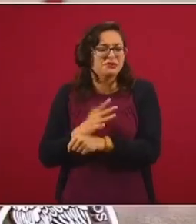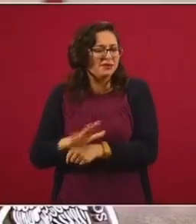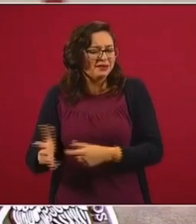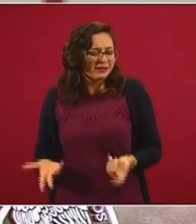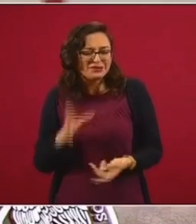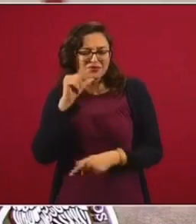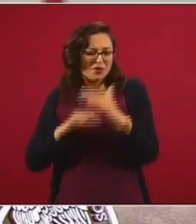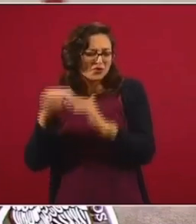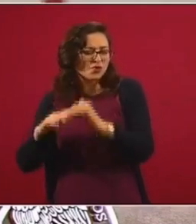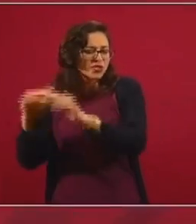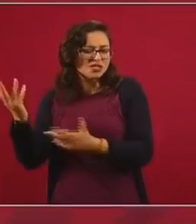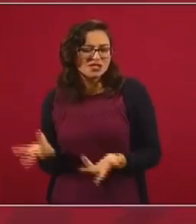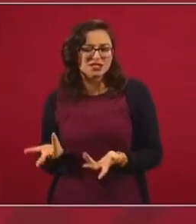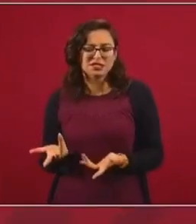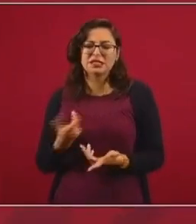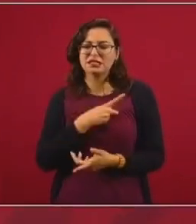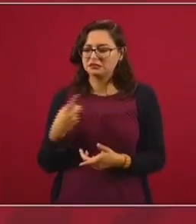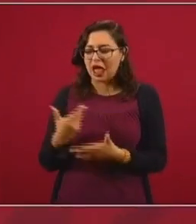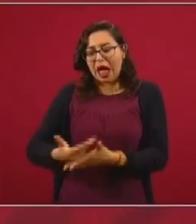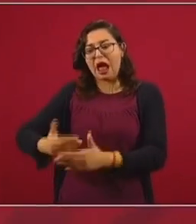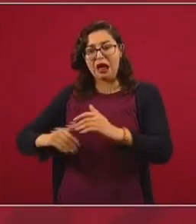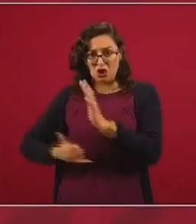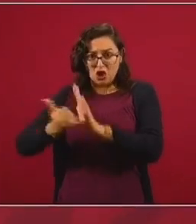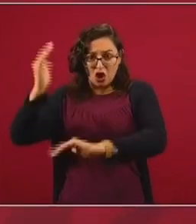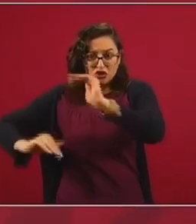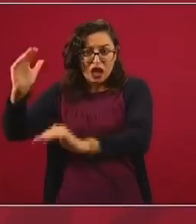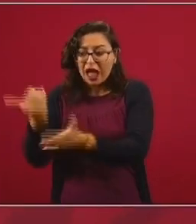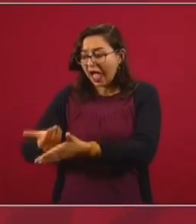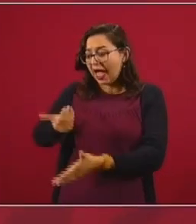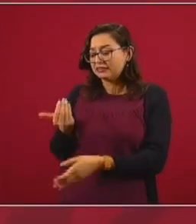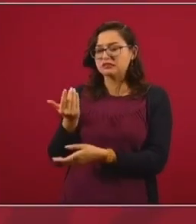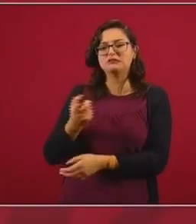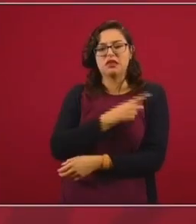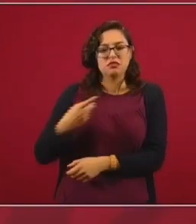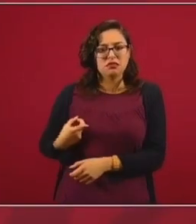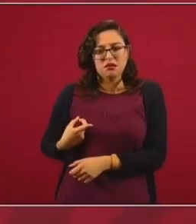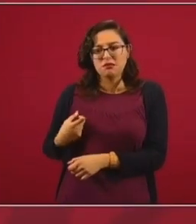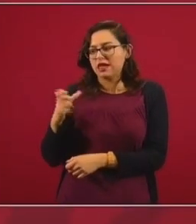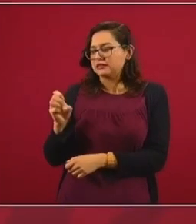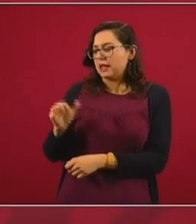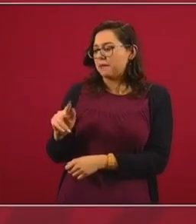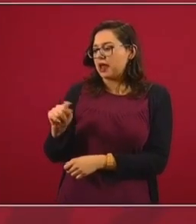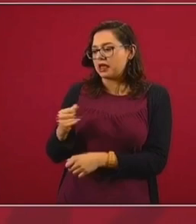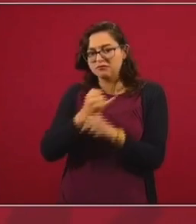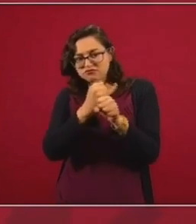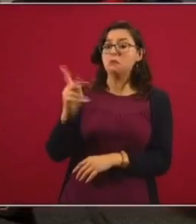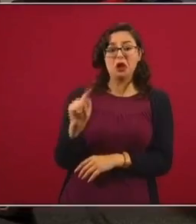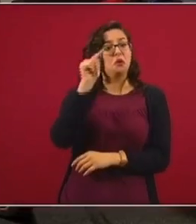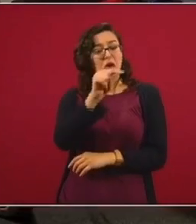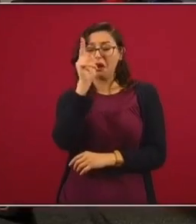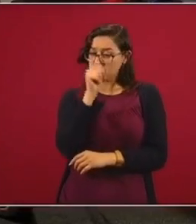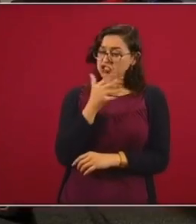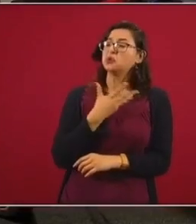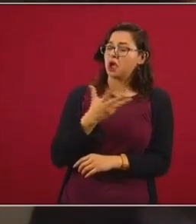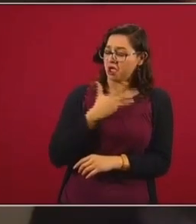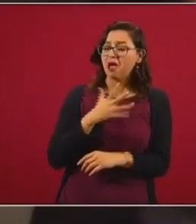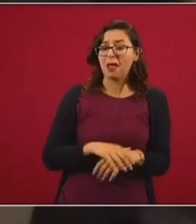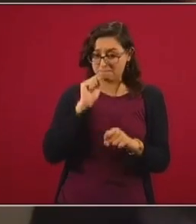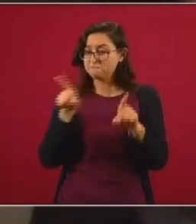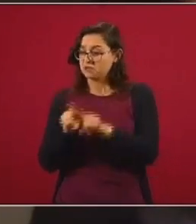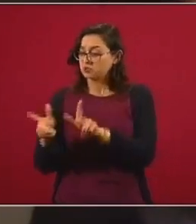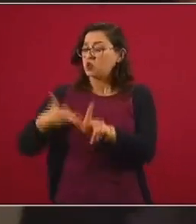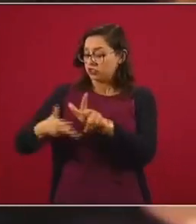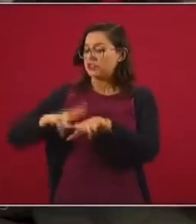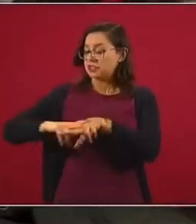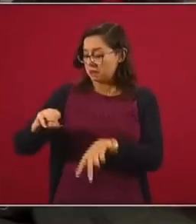con las investigaciones, la revisión de la Secretaría del Medio Ambiente sobre el impacto ambiental. Y bueno, incluso en el caso del tren Maya